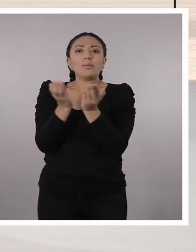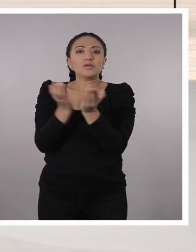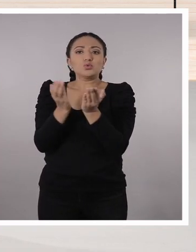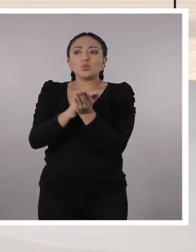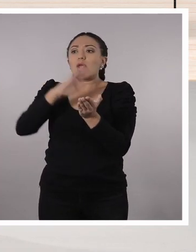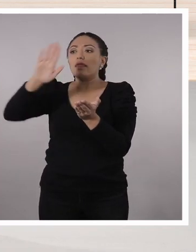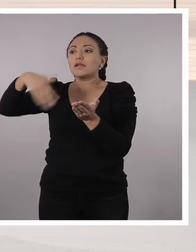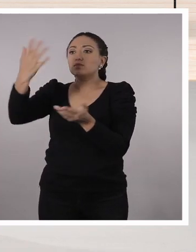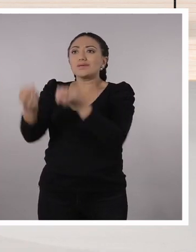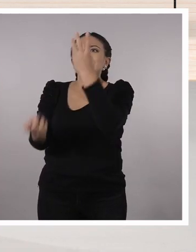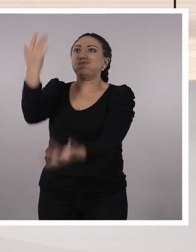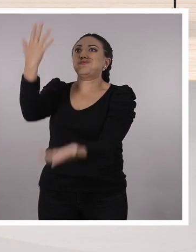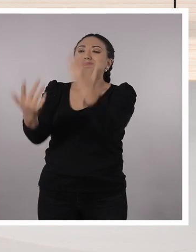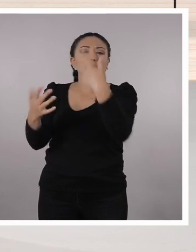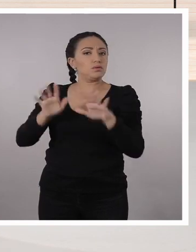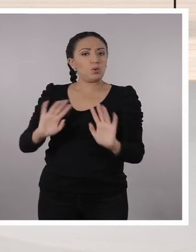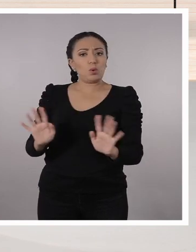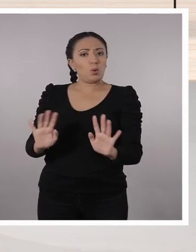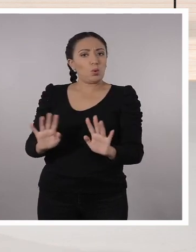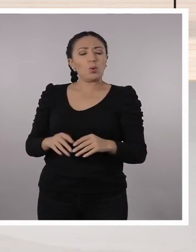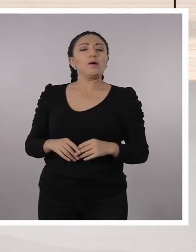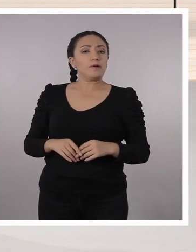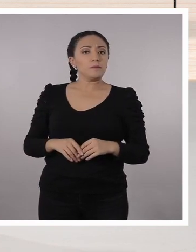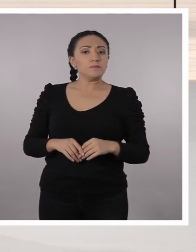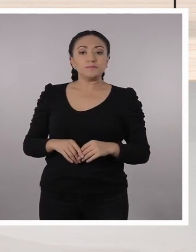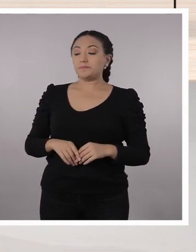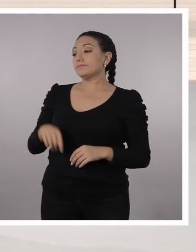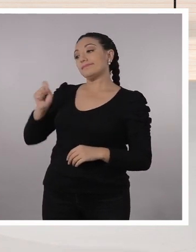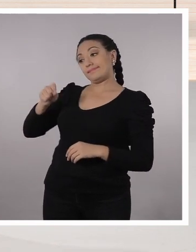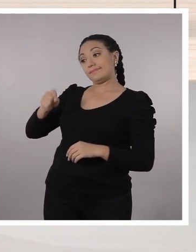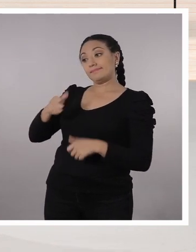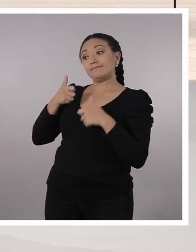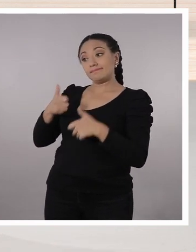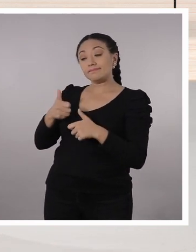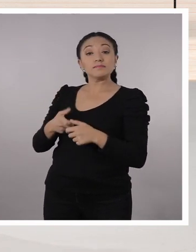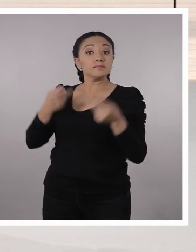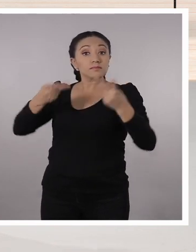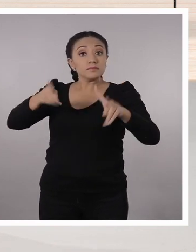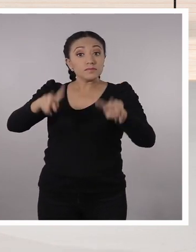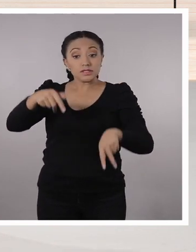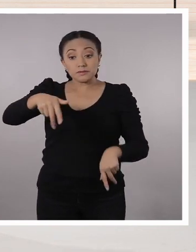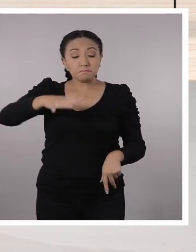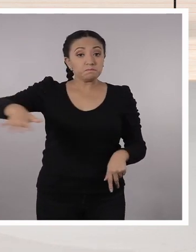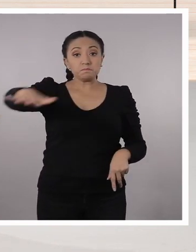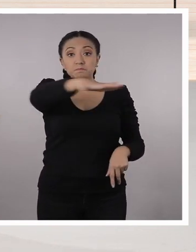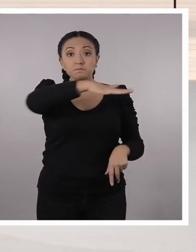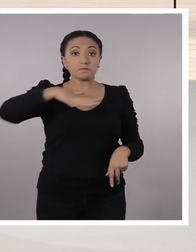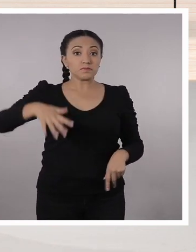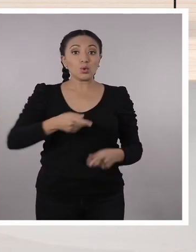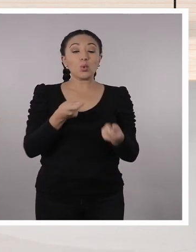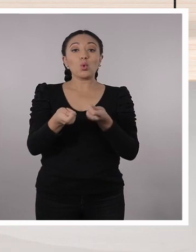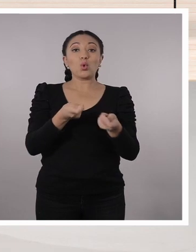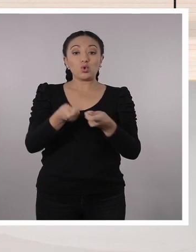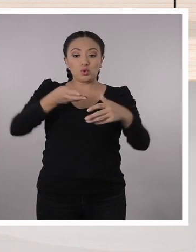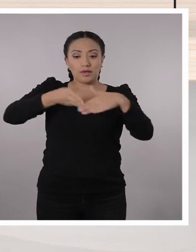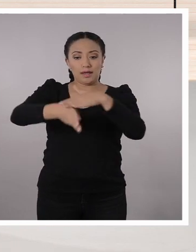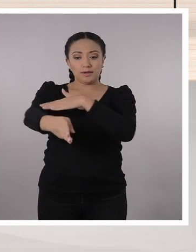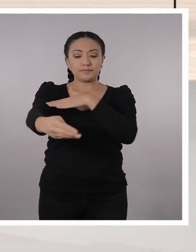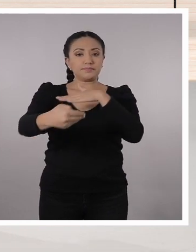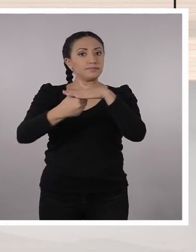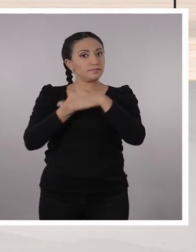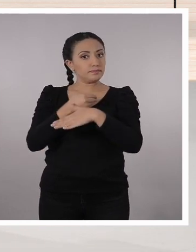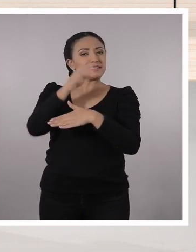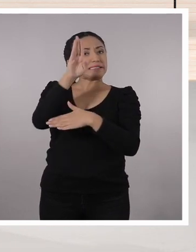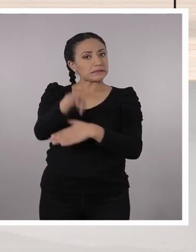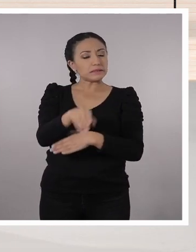incendio o algo muy terrible. Muy bien. También tomen en cuenta que en estas zonas protegidas hay un control de ingreso y de